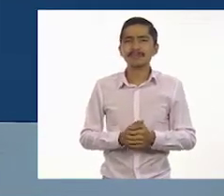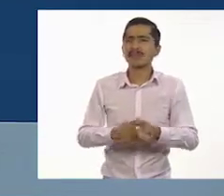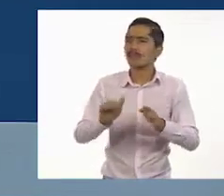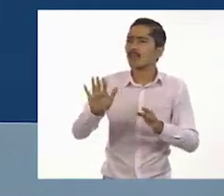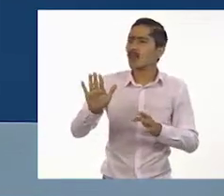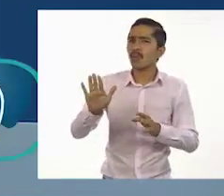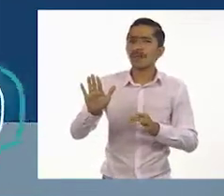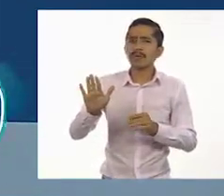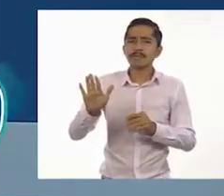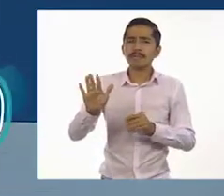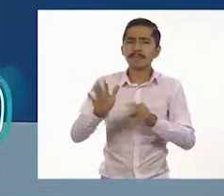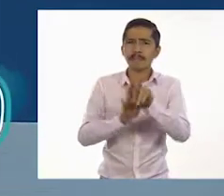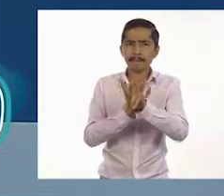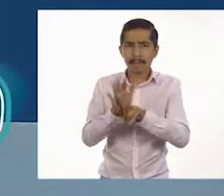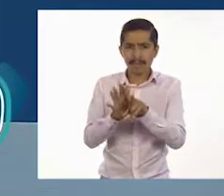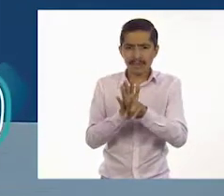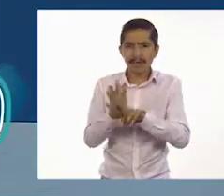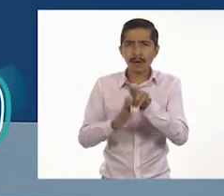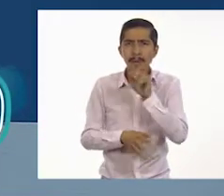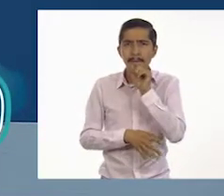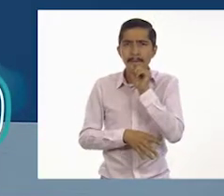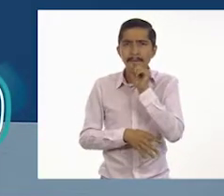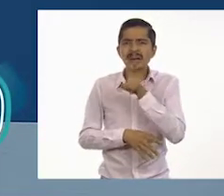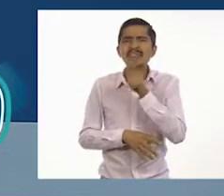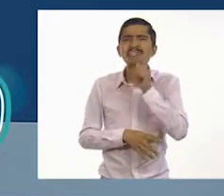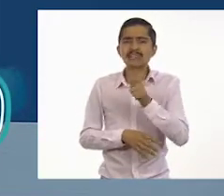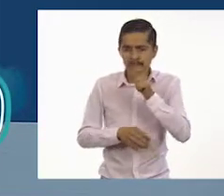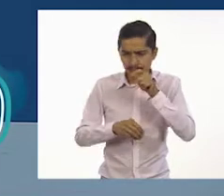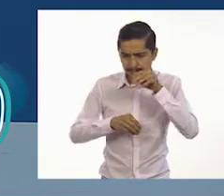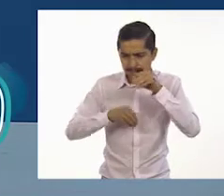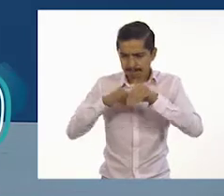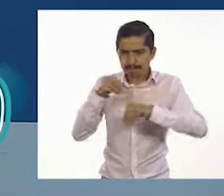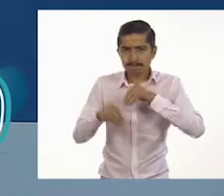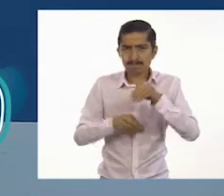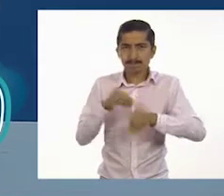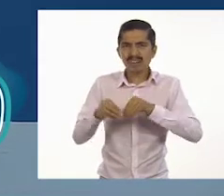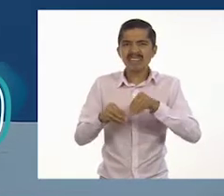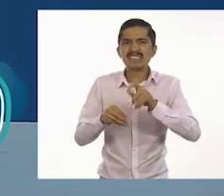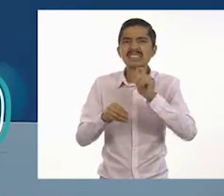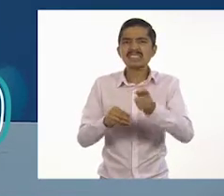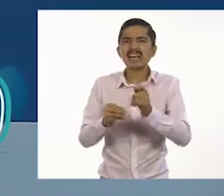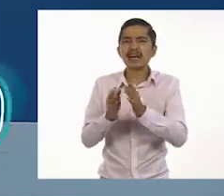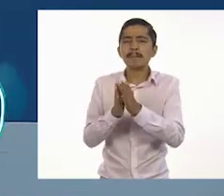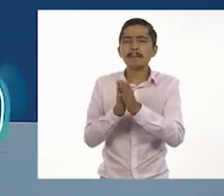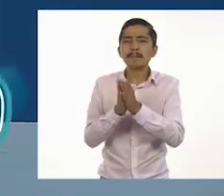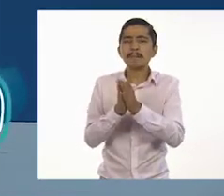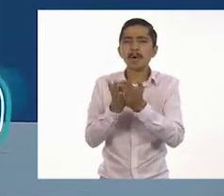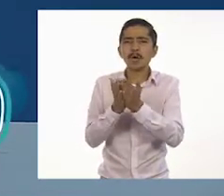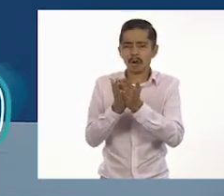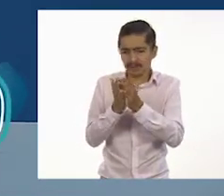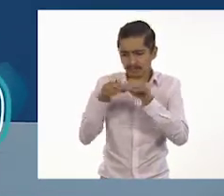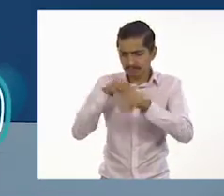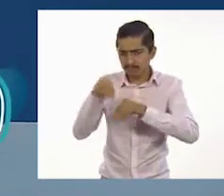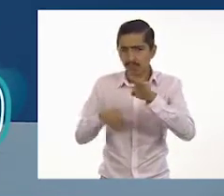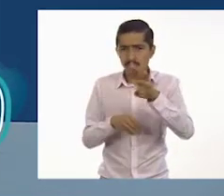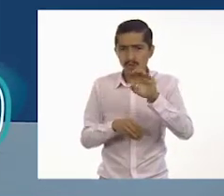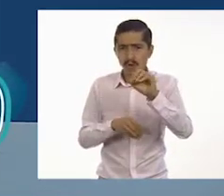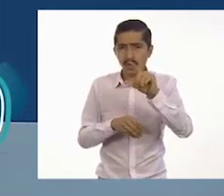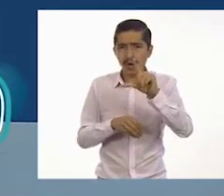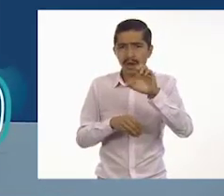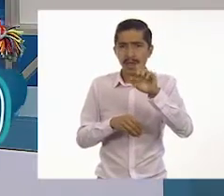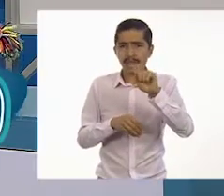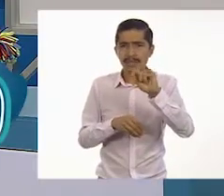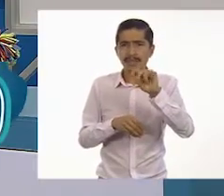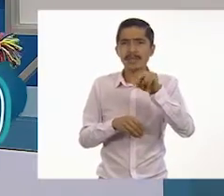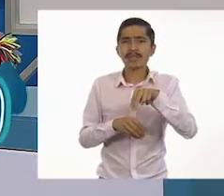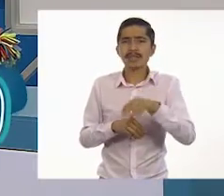el video nos habla de diseñar el formato del boletín. ¿A qué se refiere eso, profe?